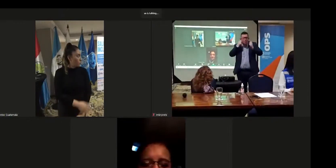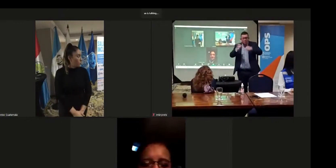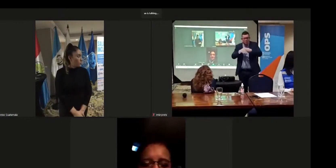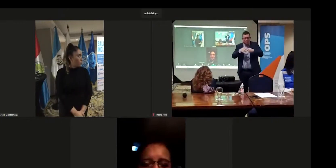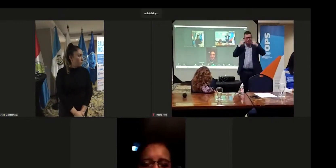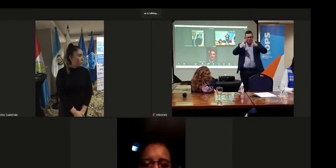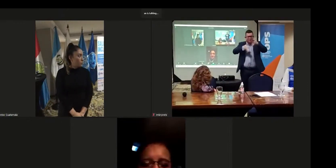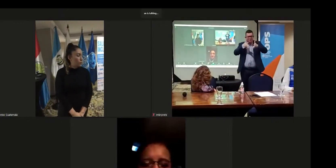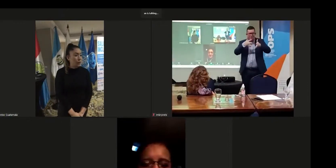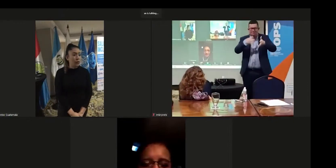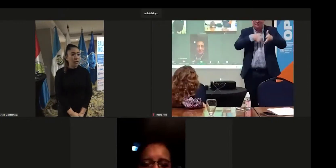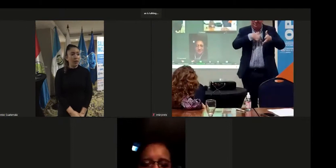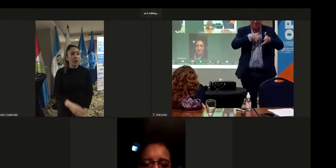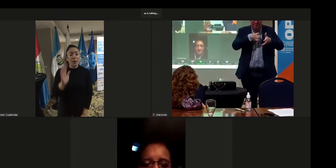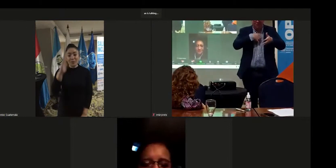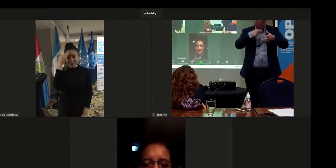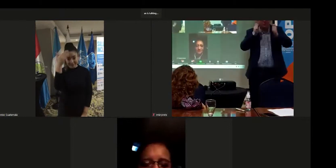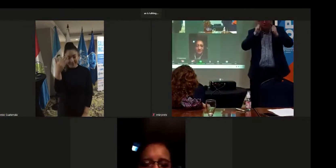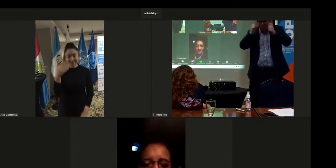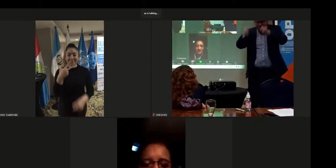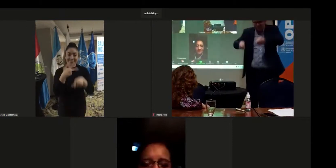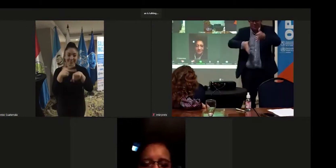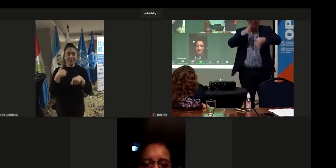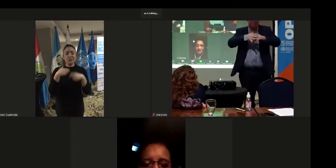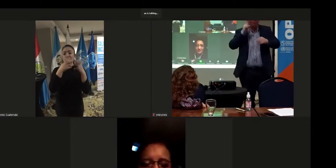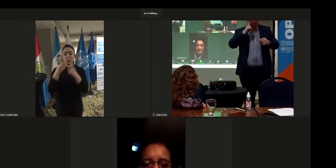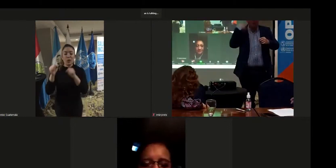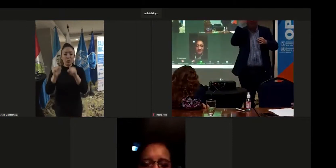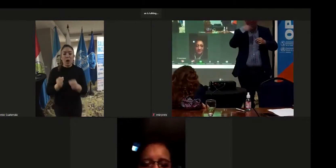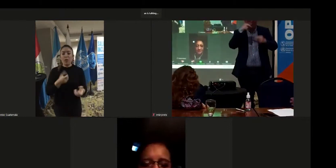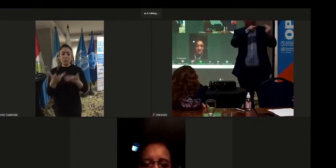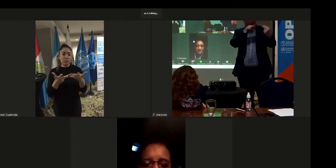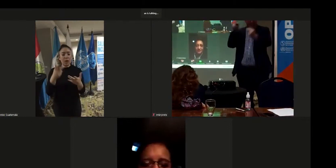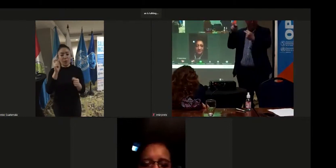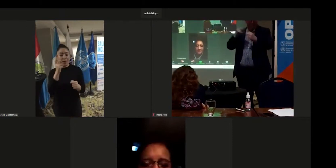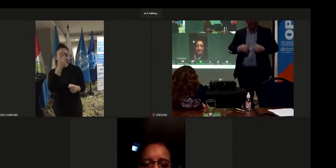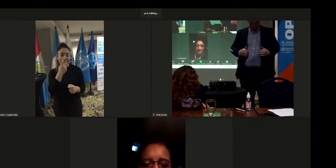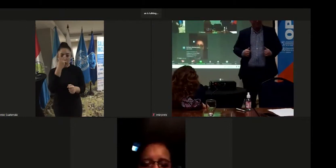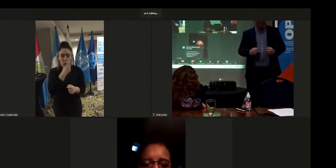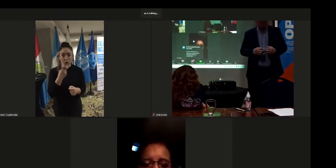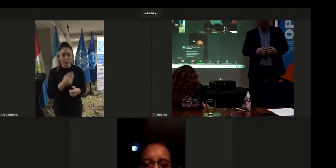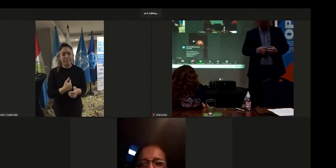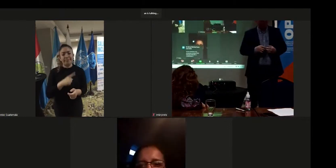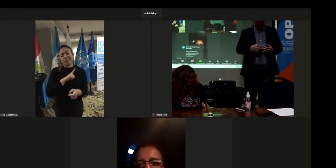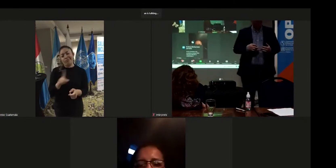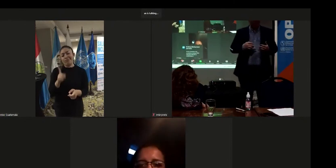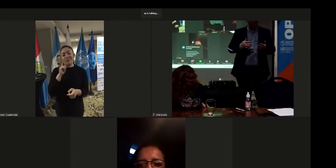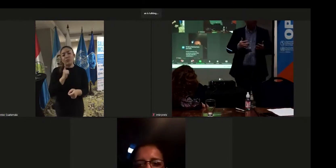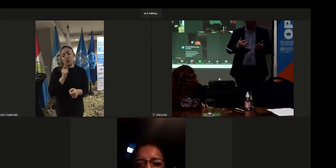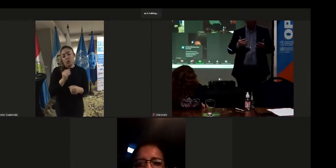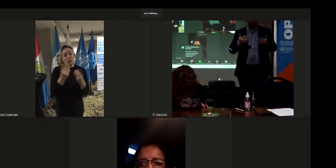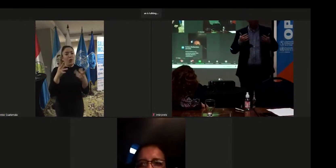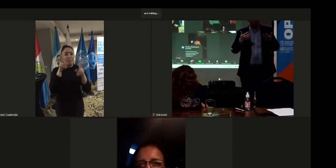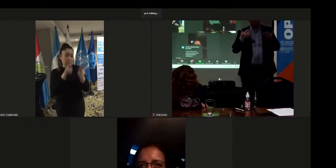Muy buenas tardes, me quito la mascarilla para poder conversar, para que puedan verme mi rostro. Los otros somos muy visuales y me